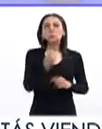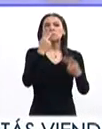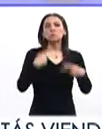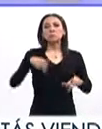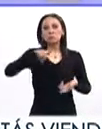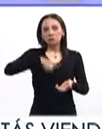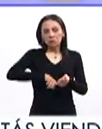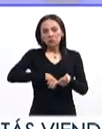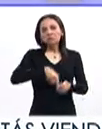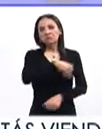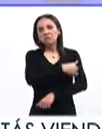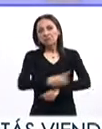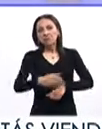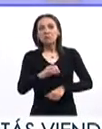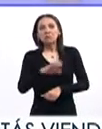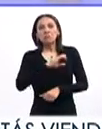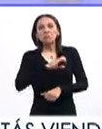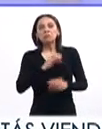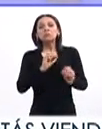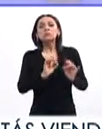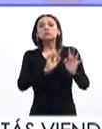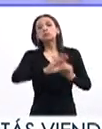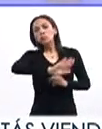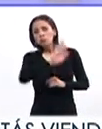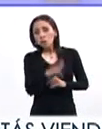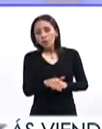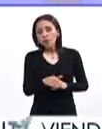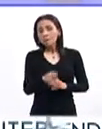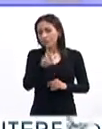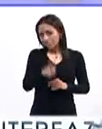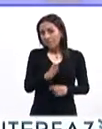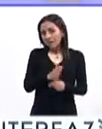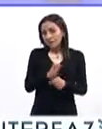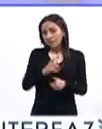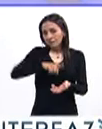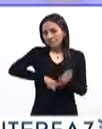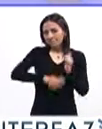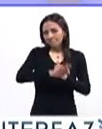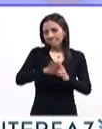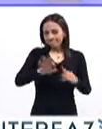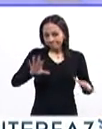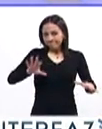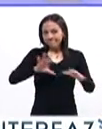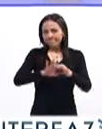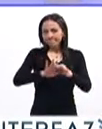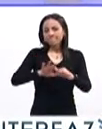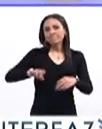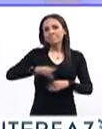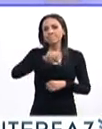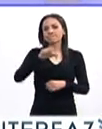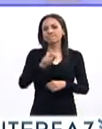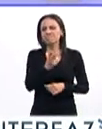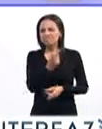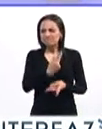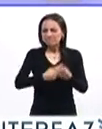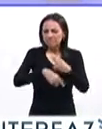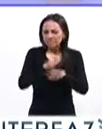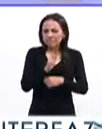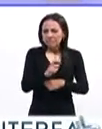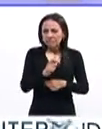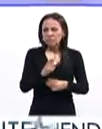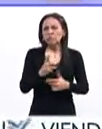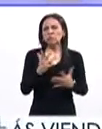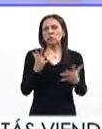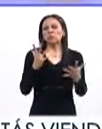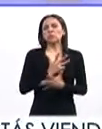un de fechas y esto, bueno, pues obviamente conlleva una cierta impacto emocional.